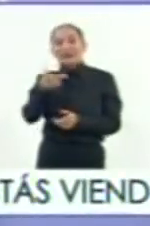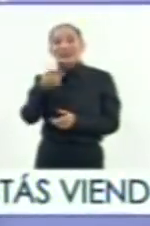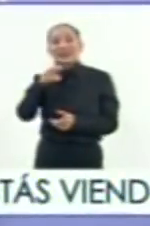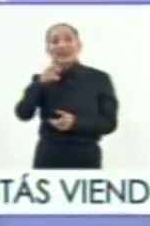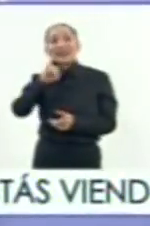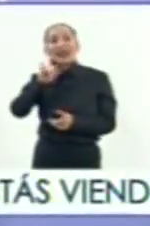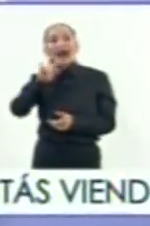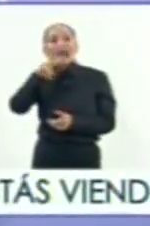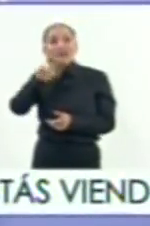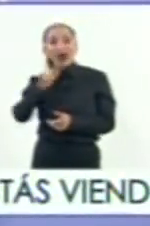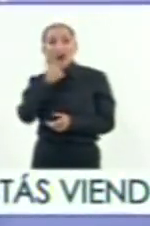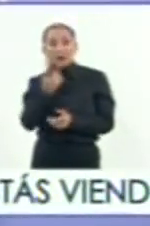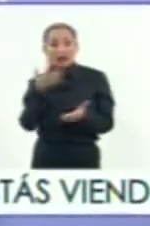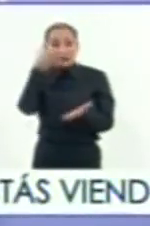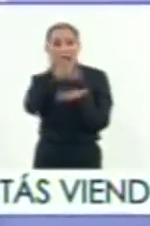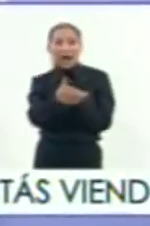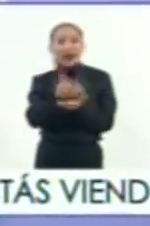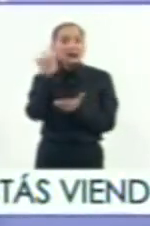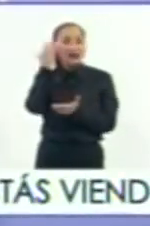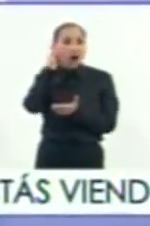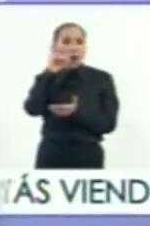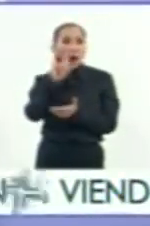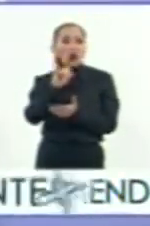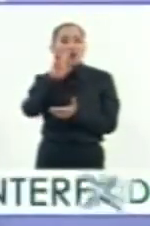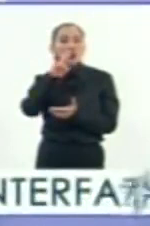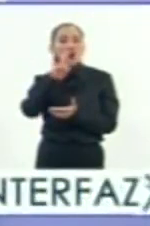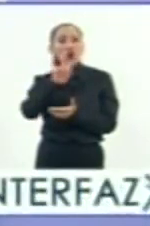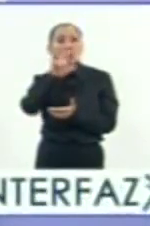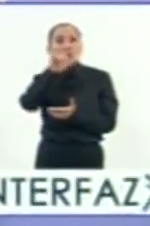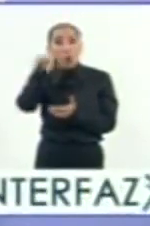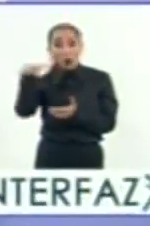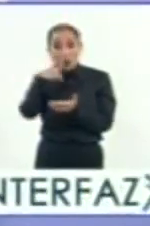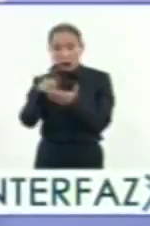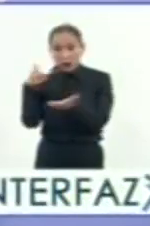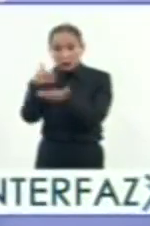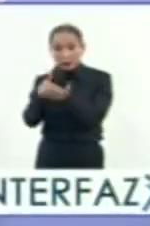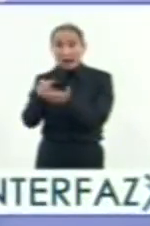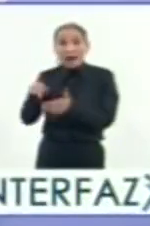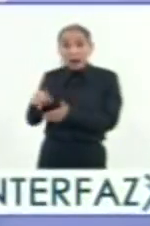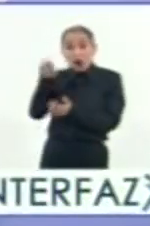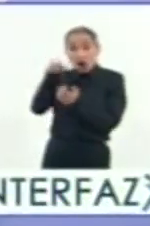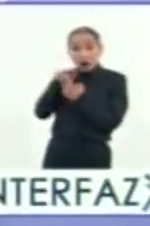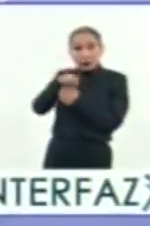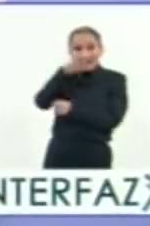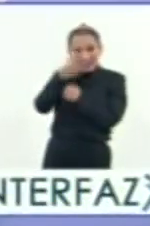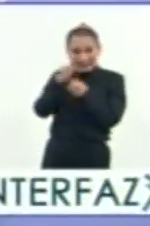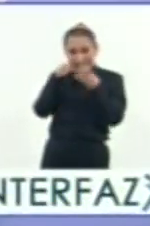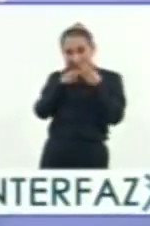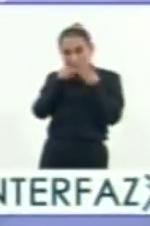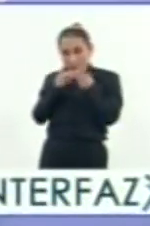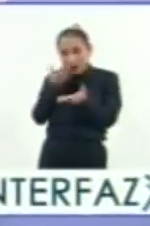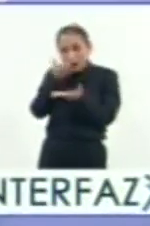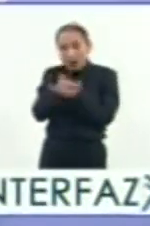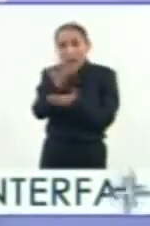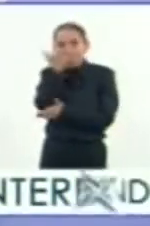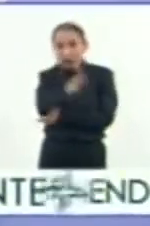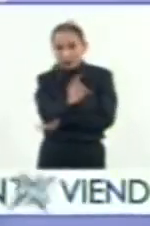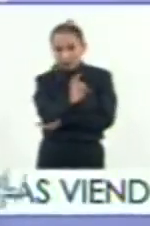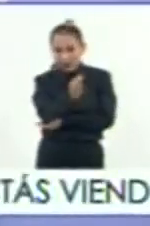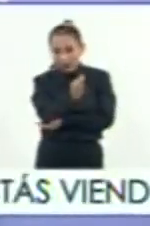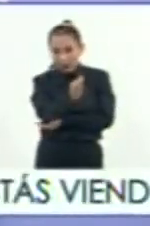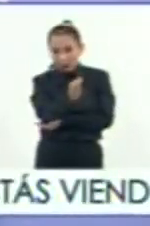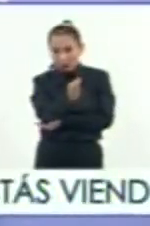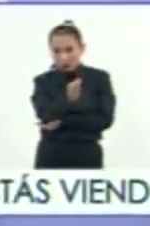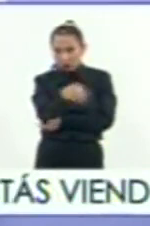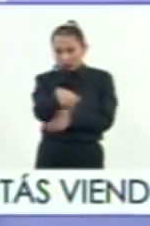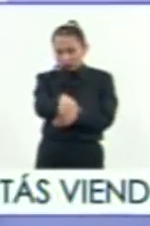Grijalva llega a San Juan de Ulua previamente, entonces Hernán Cortés justamente fíjate que el 10 de febrero, o